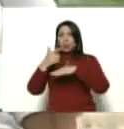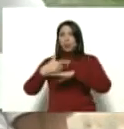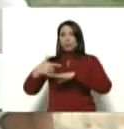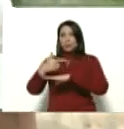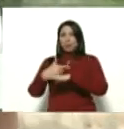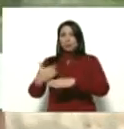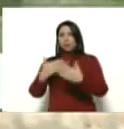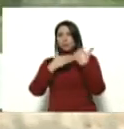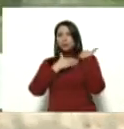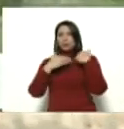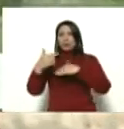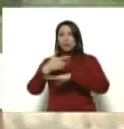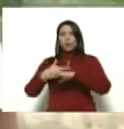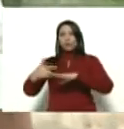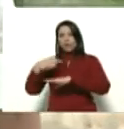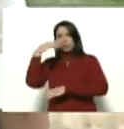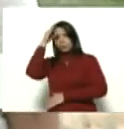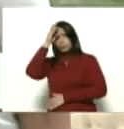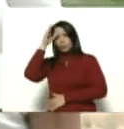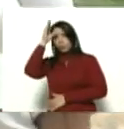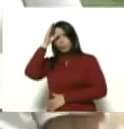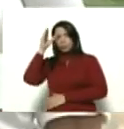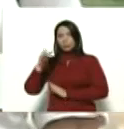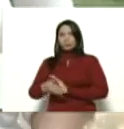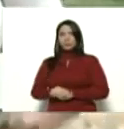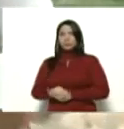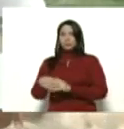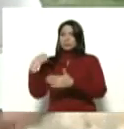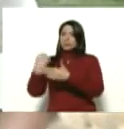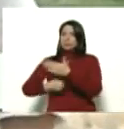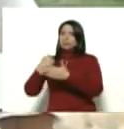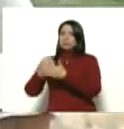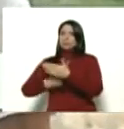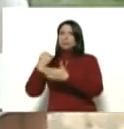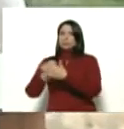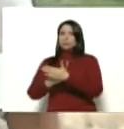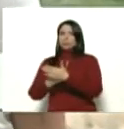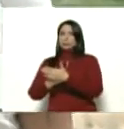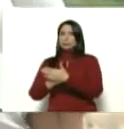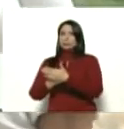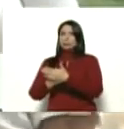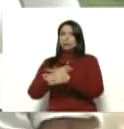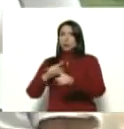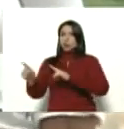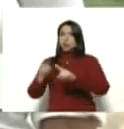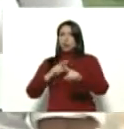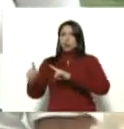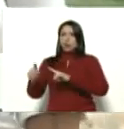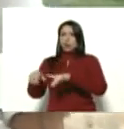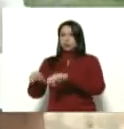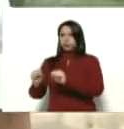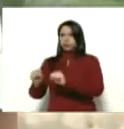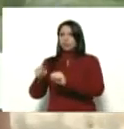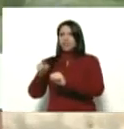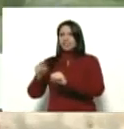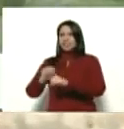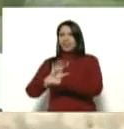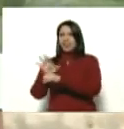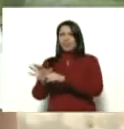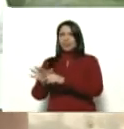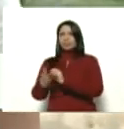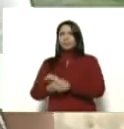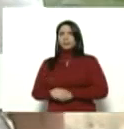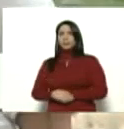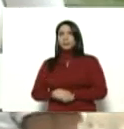responsable con un pueblo consciente combatiendo y dominando esta pandemia que cosa más bonita